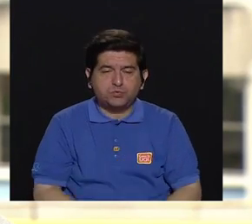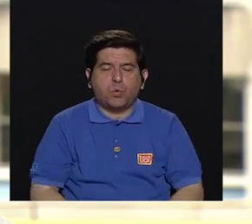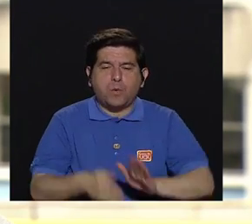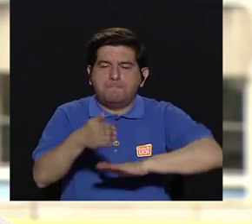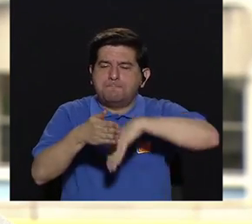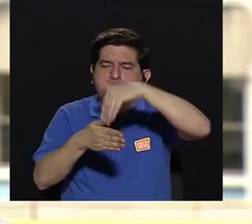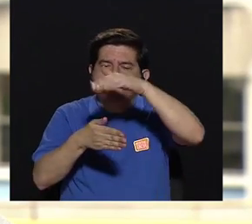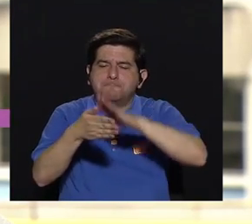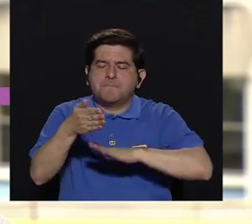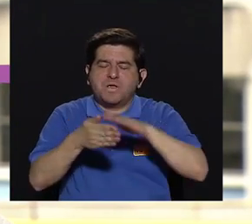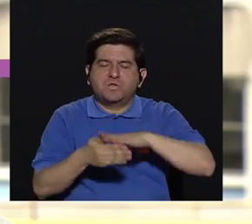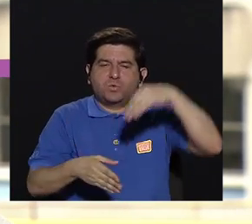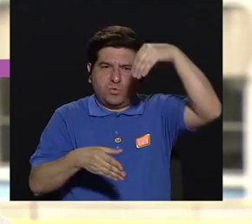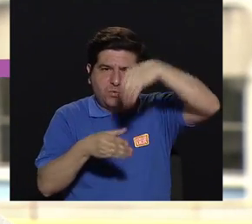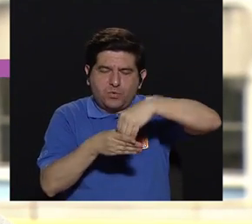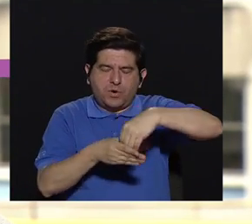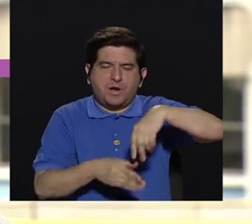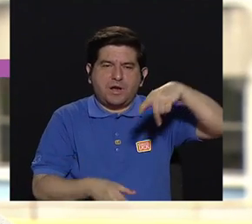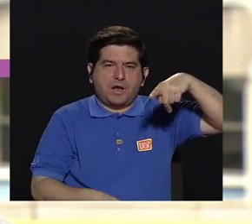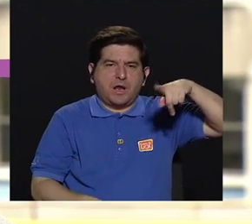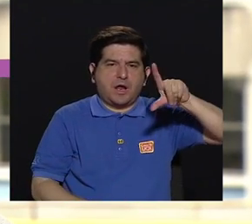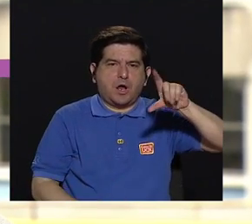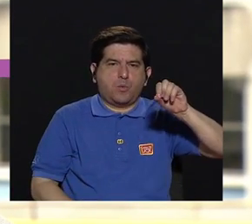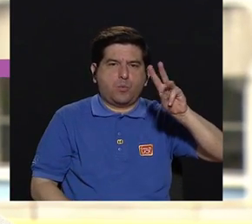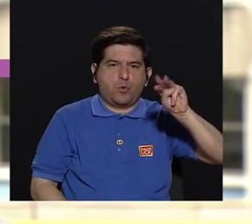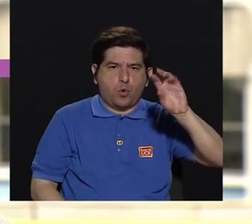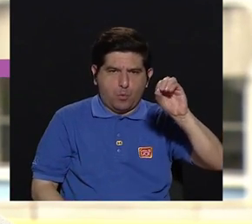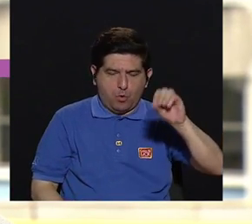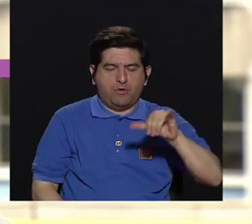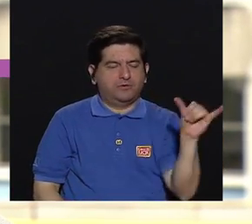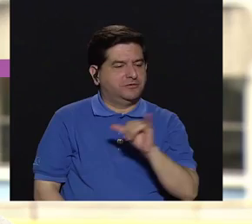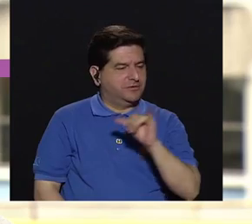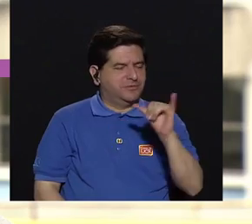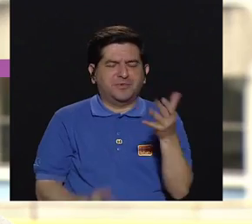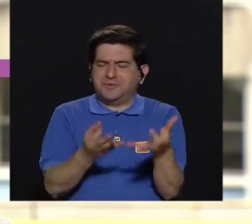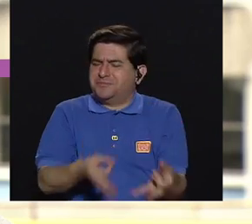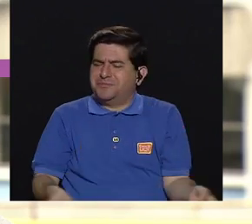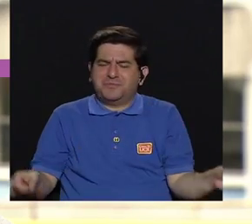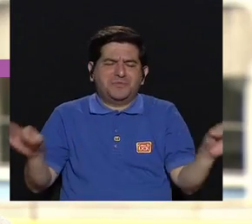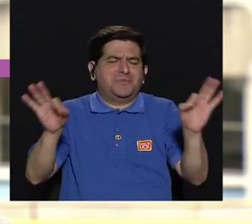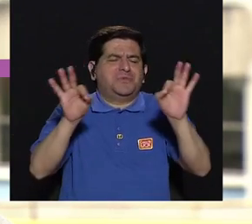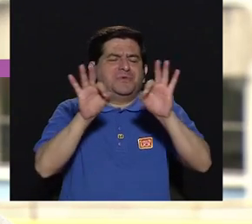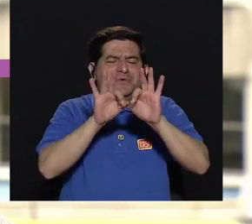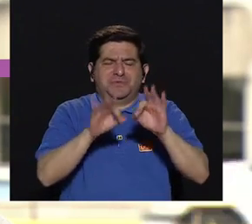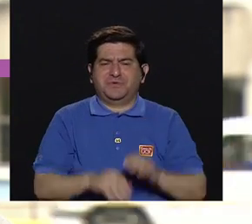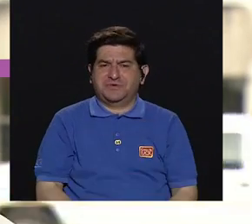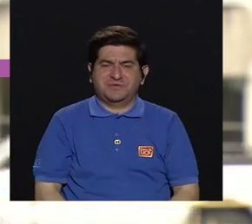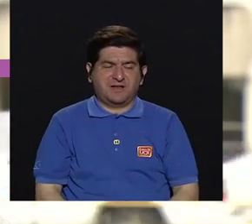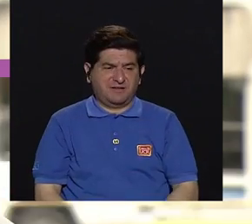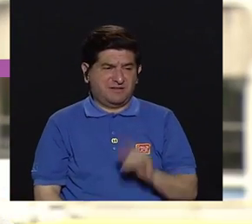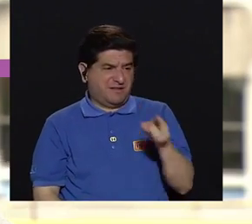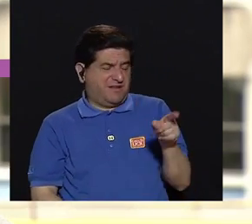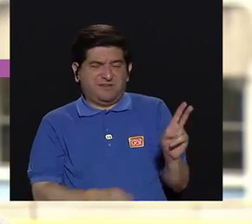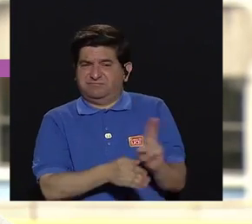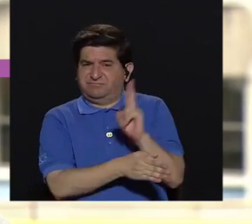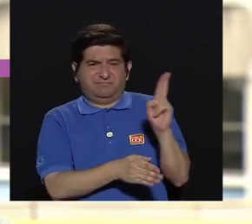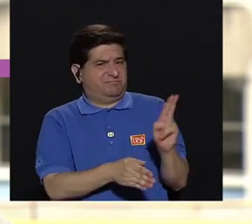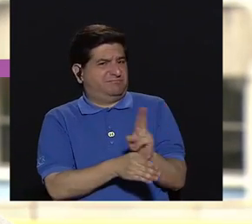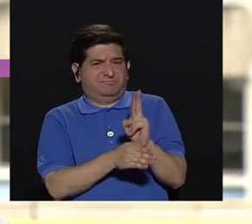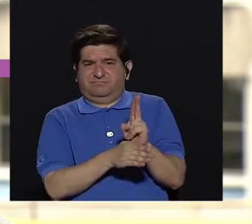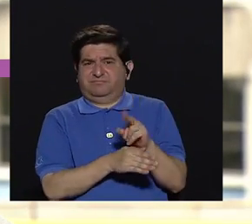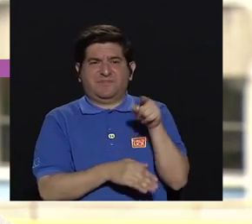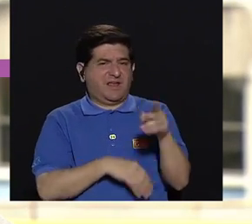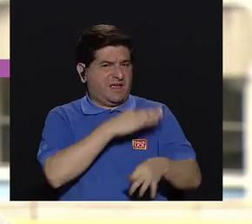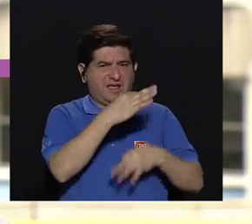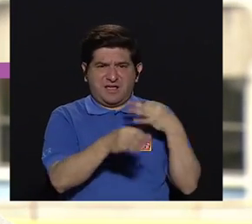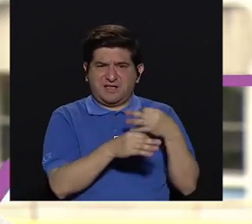pintura que contiene plomo, también es importante no utilizar